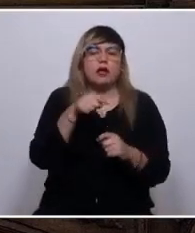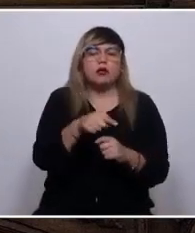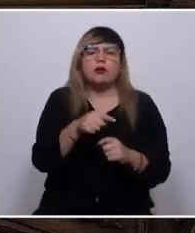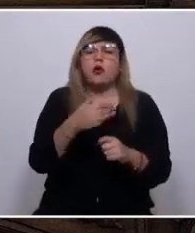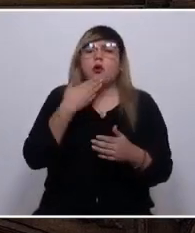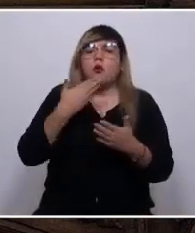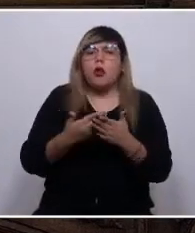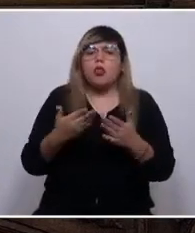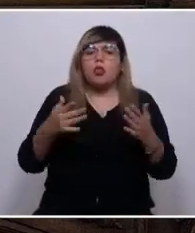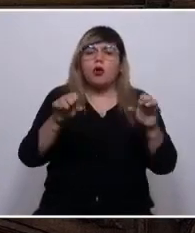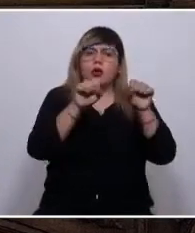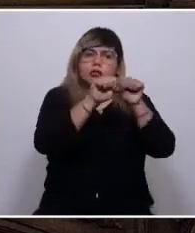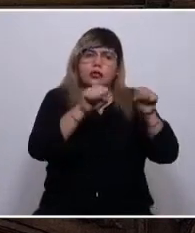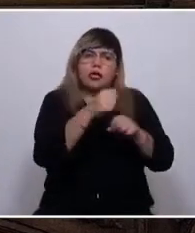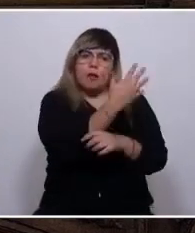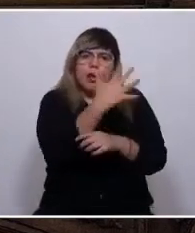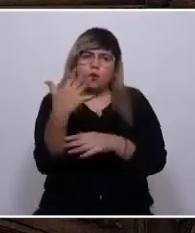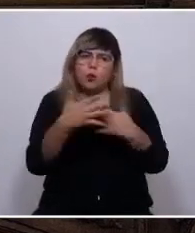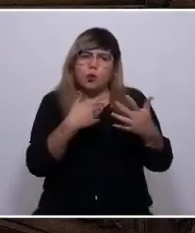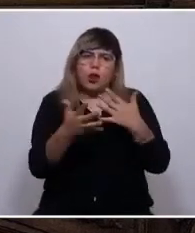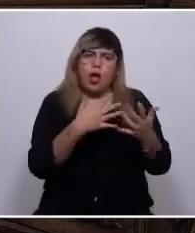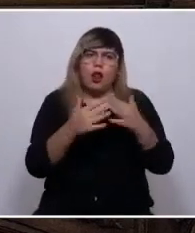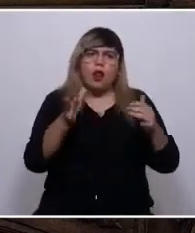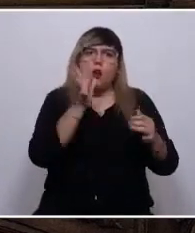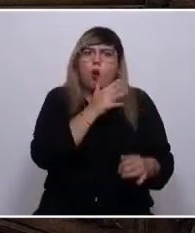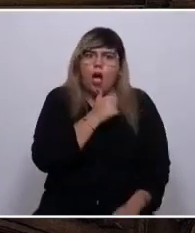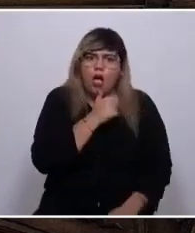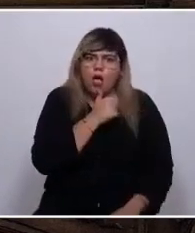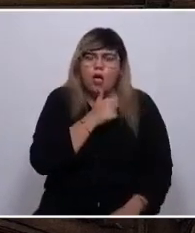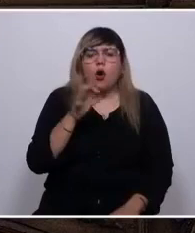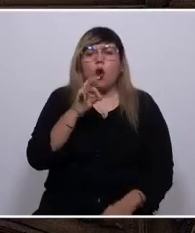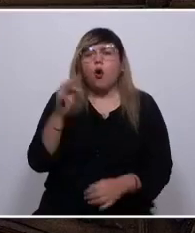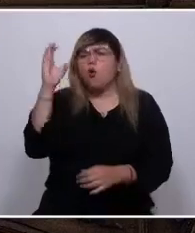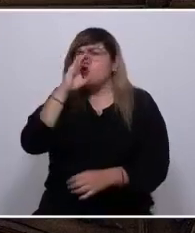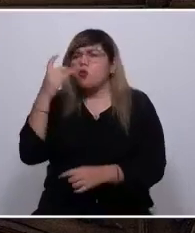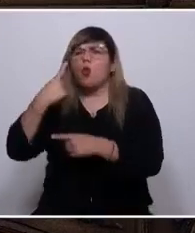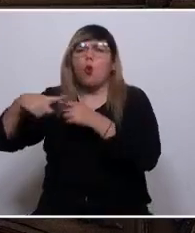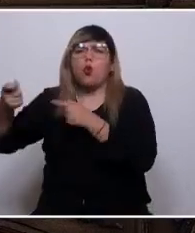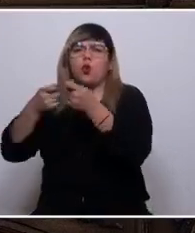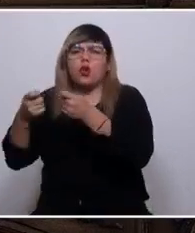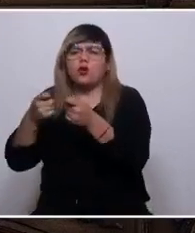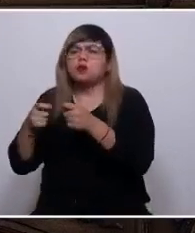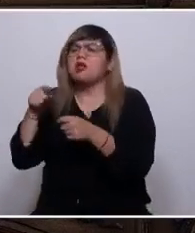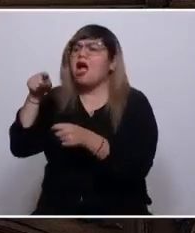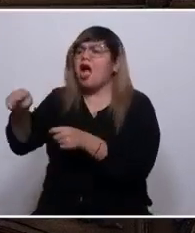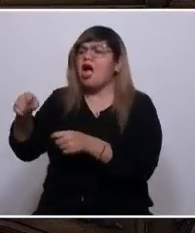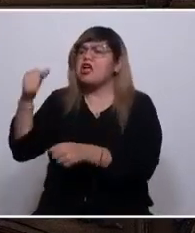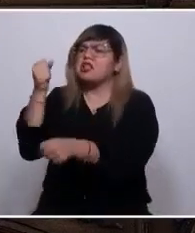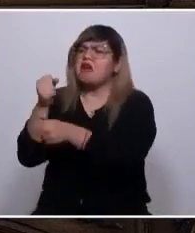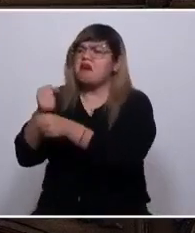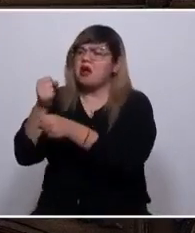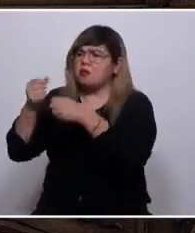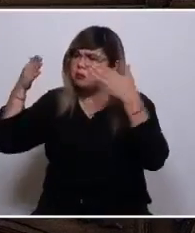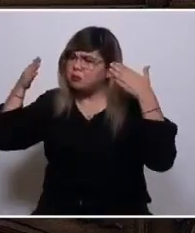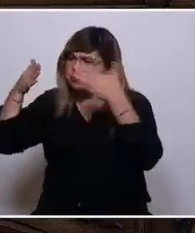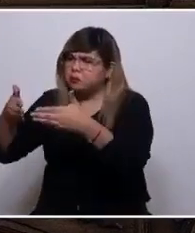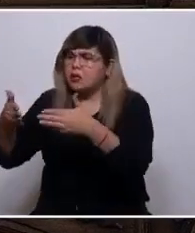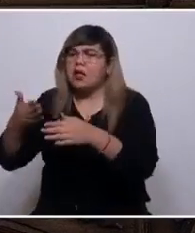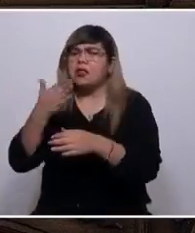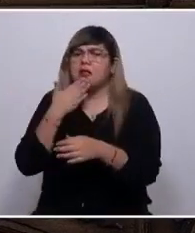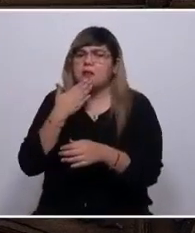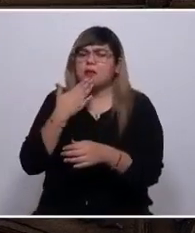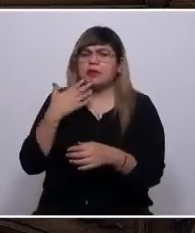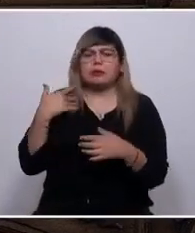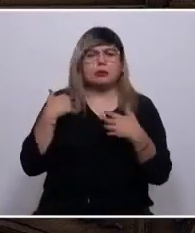cuando los ecosistemas que explotan colapsen, simplemente buscarán otro negocio y otro sistema a explotar. Algunos ya incluso piensan en otro planeta, vaya